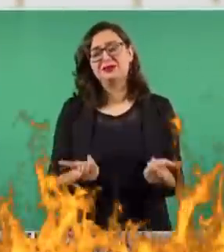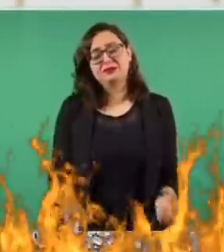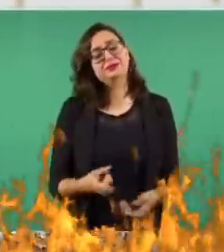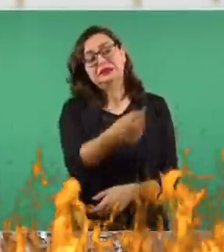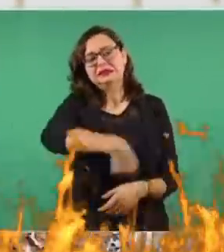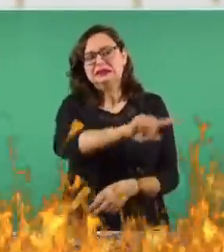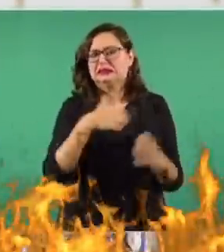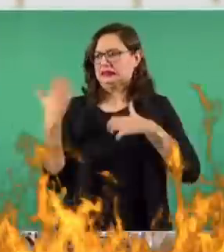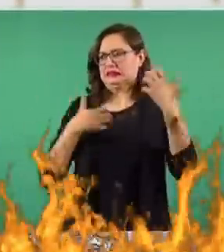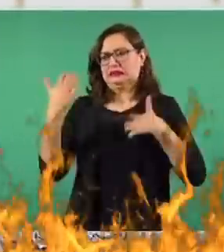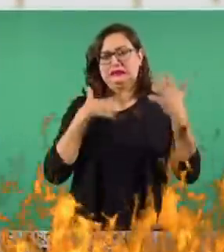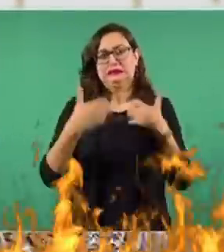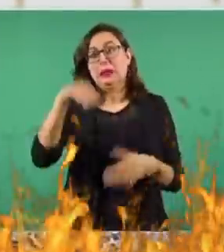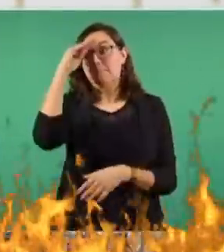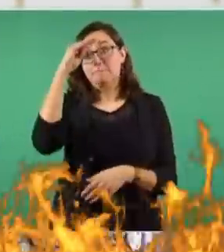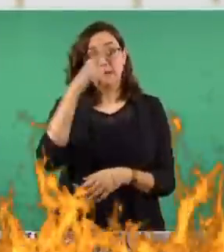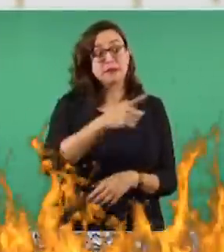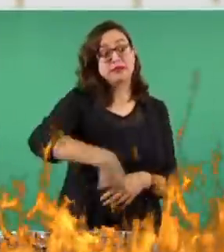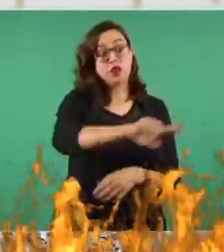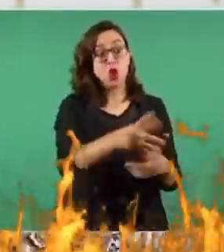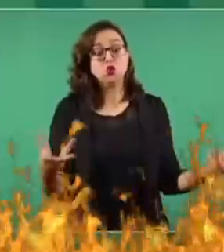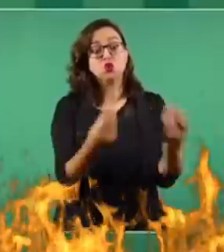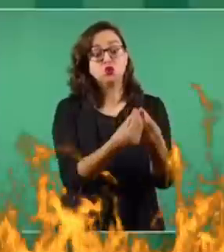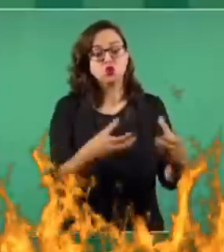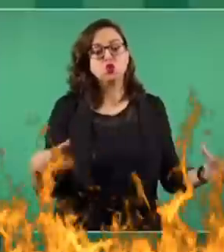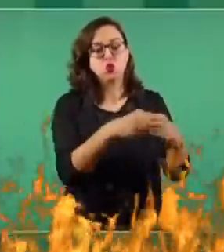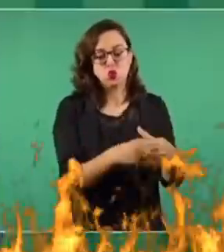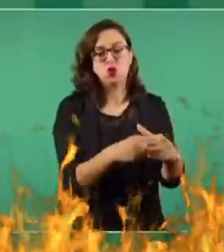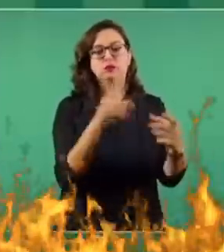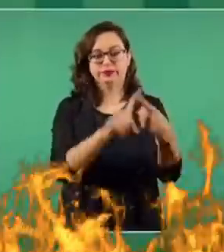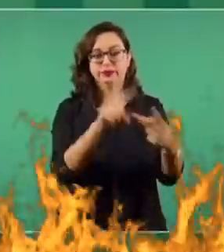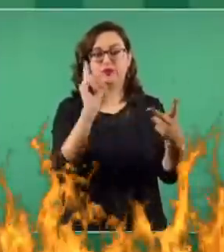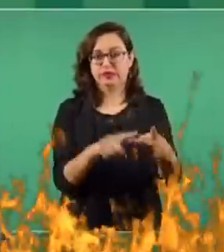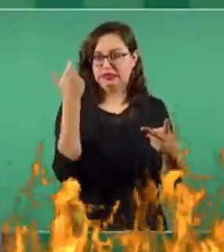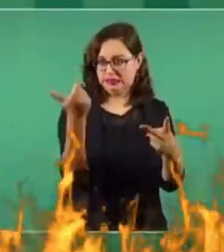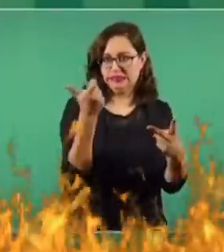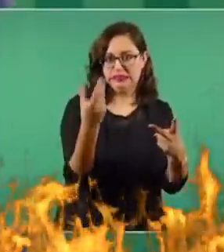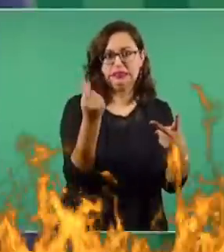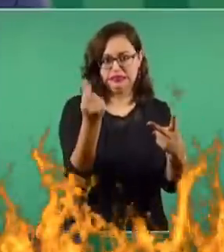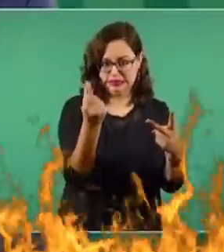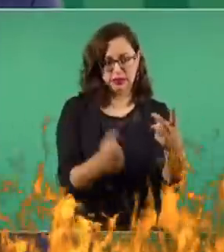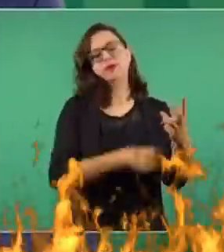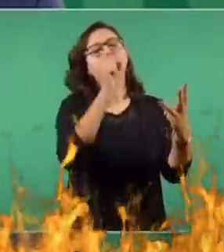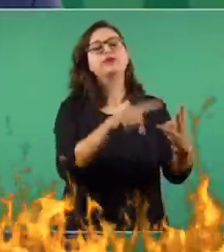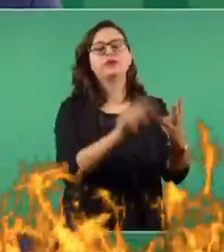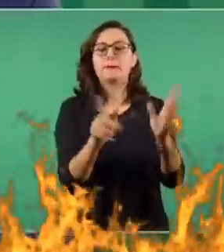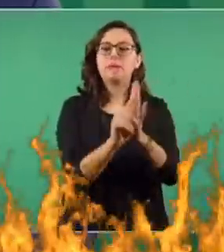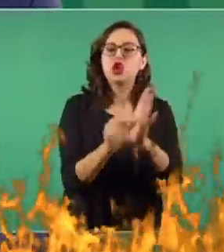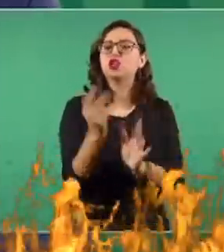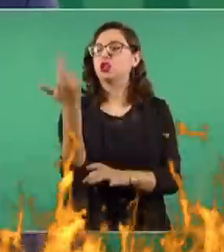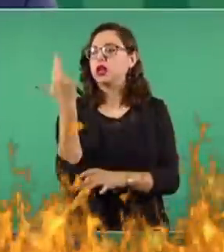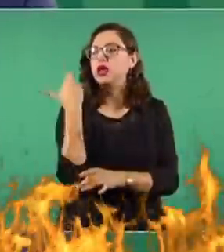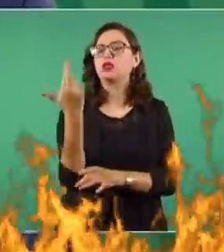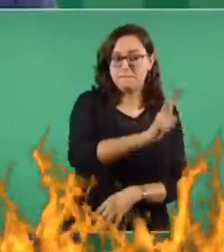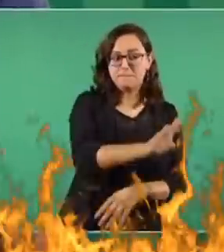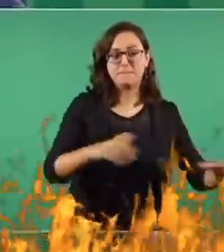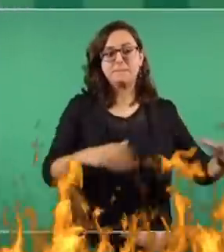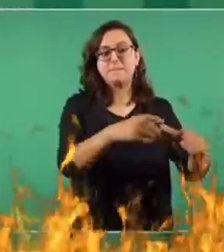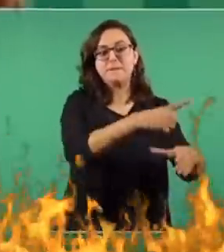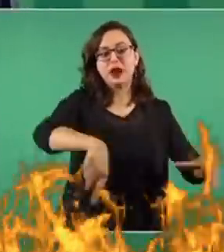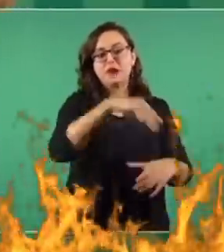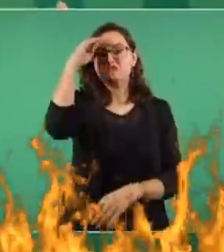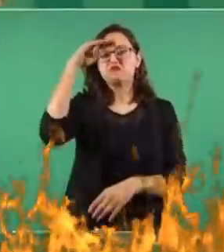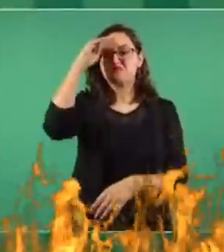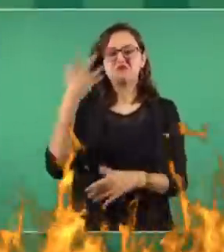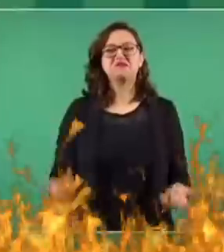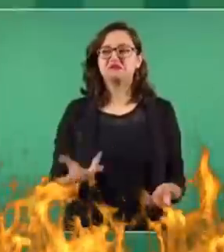Y pensaron que con dinero, con el apoyo de los medios de información, incluso con el dinero que reciben de la embajada de Estados Unidos, iban a